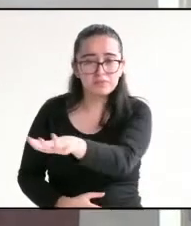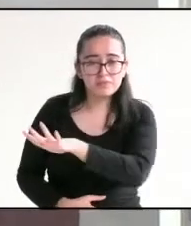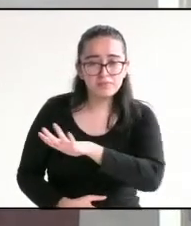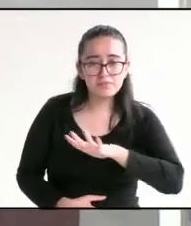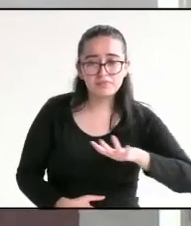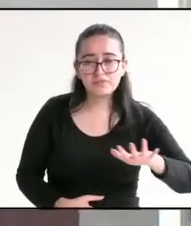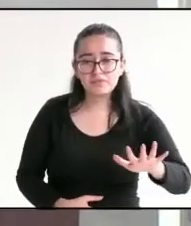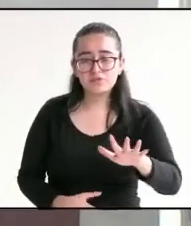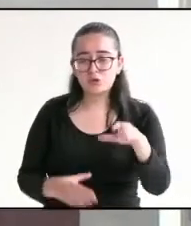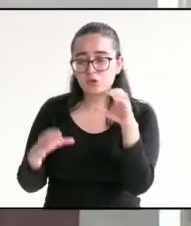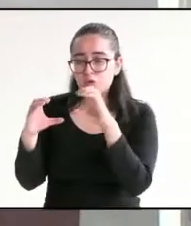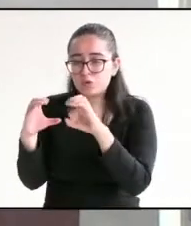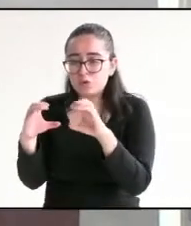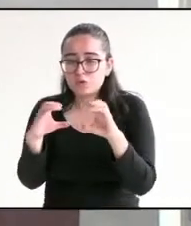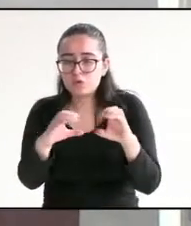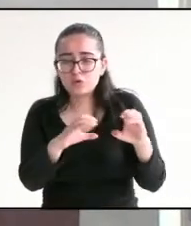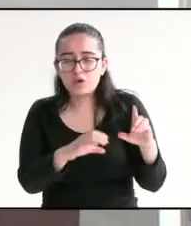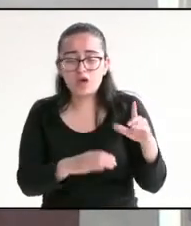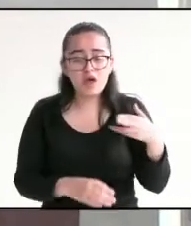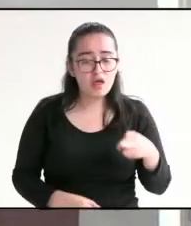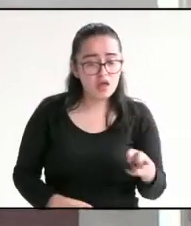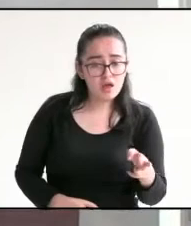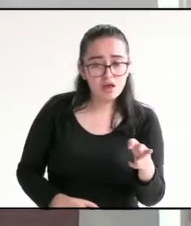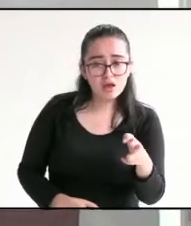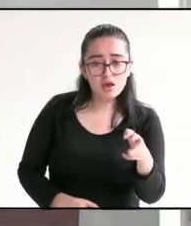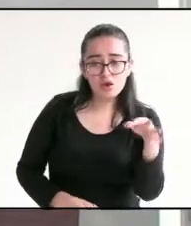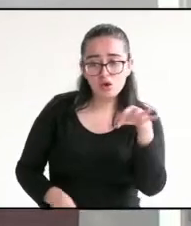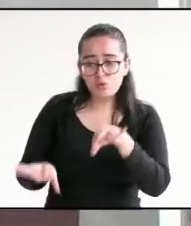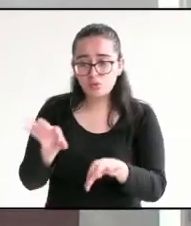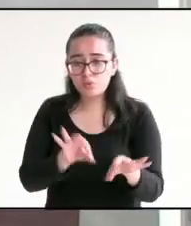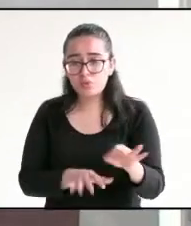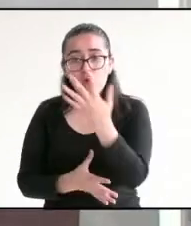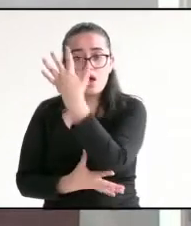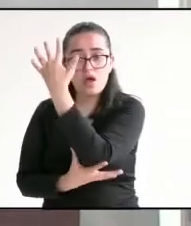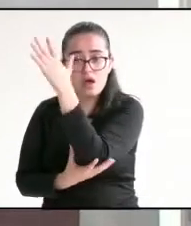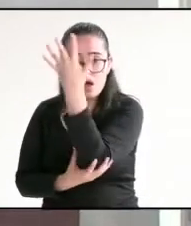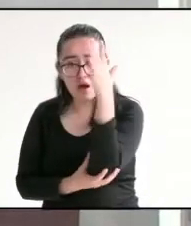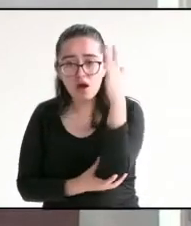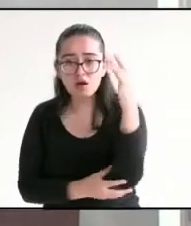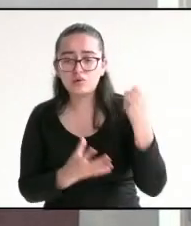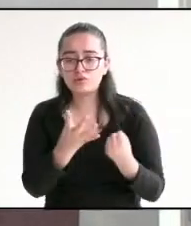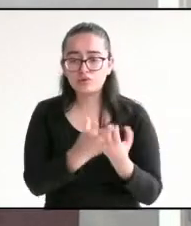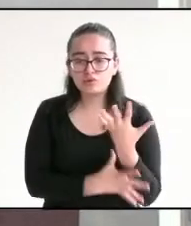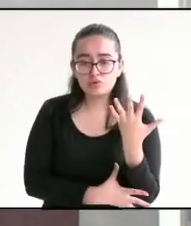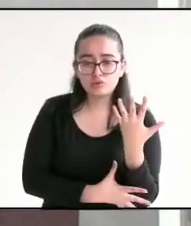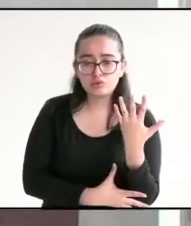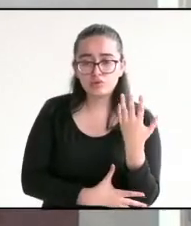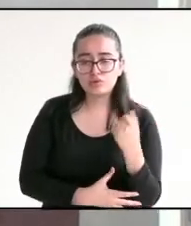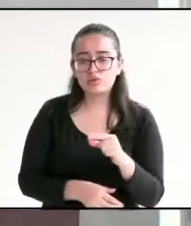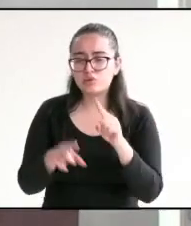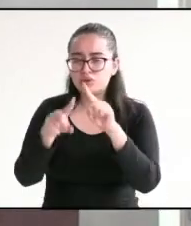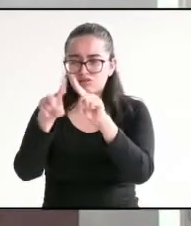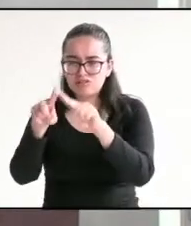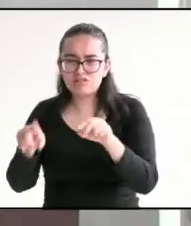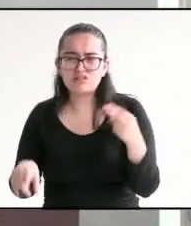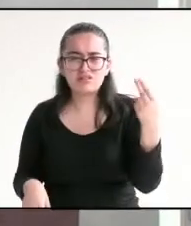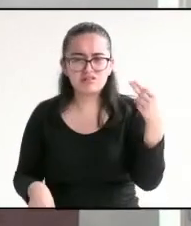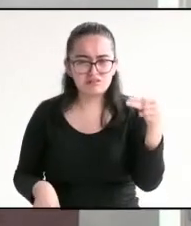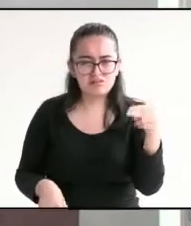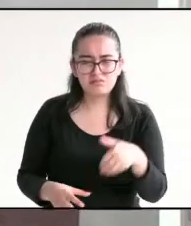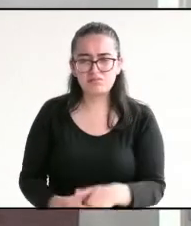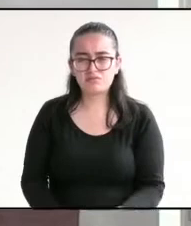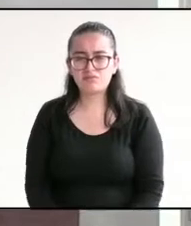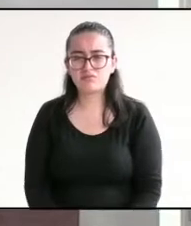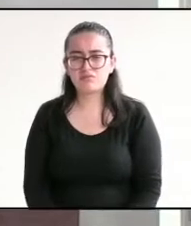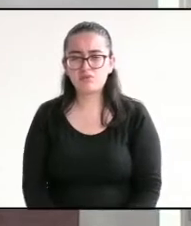pero principalmente la zona alta del río Actopan, sembrando árboles endémicos de la región, como son el Lacaz, el Guaje, Patancán y la Flor de Día,